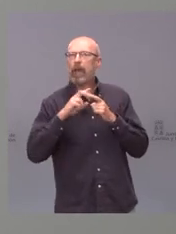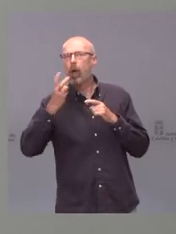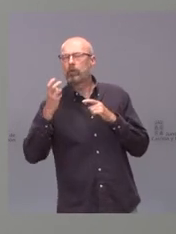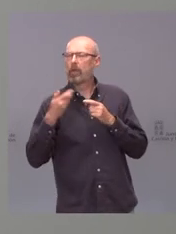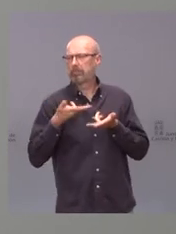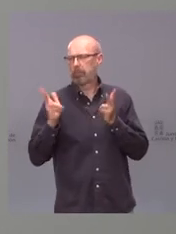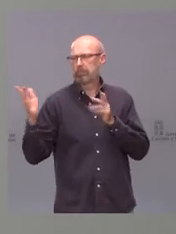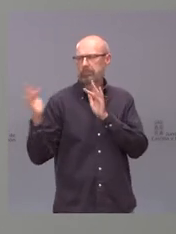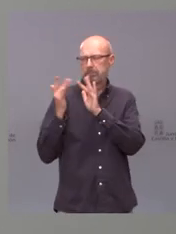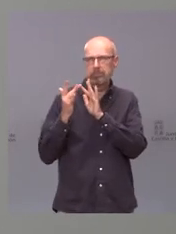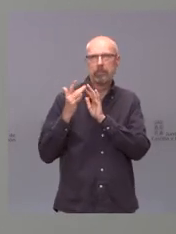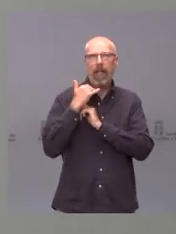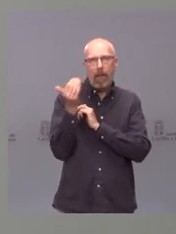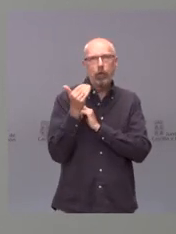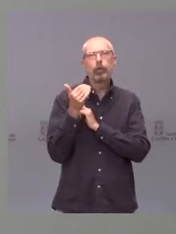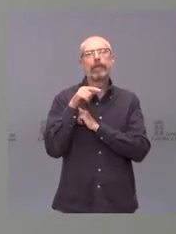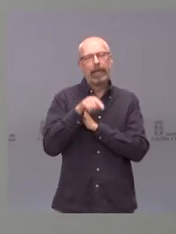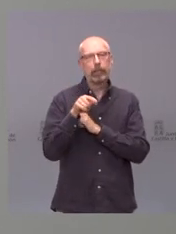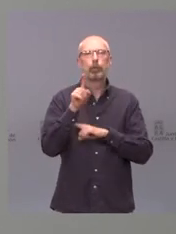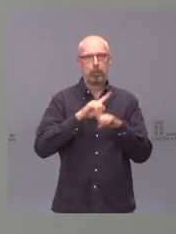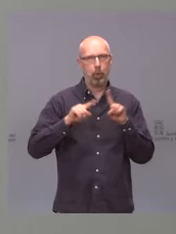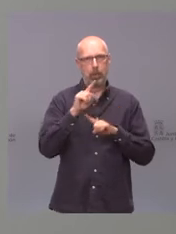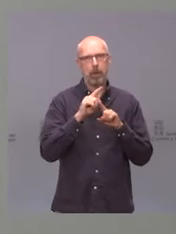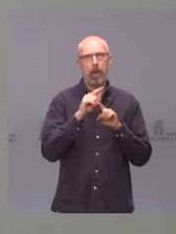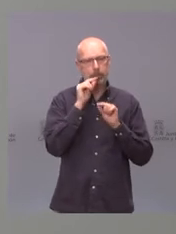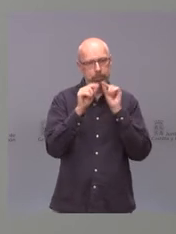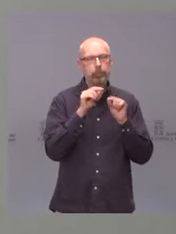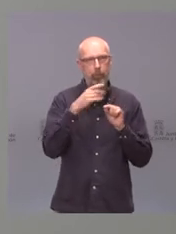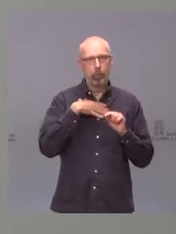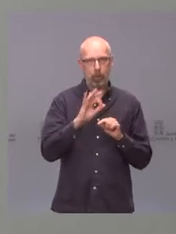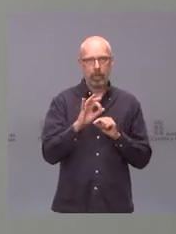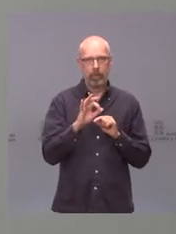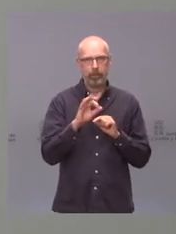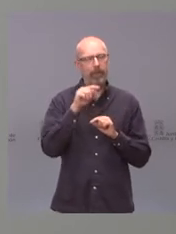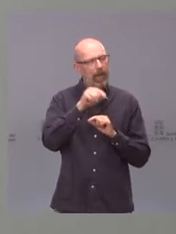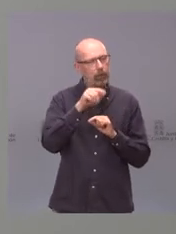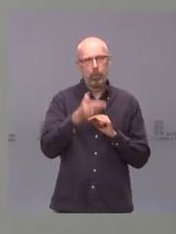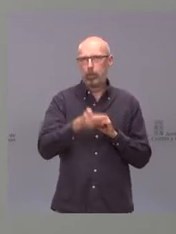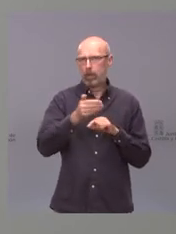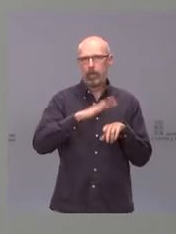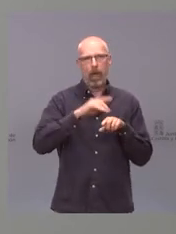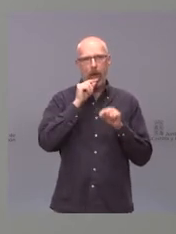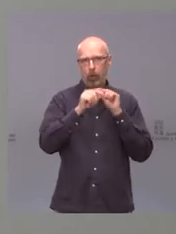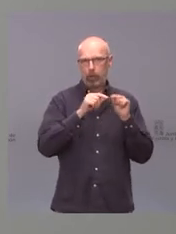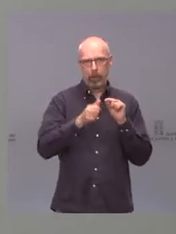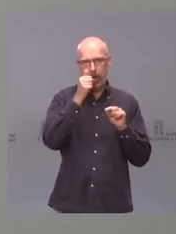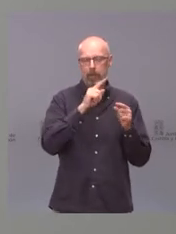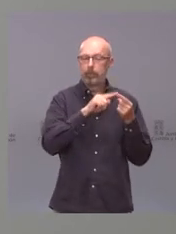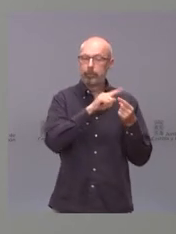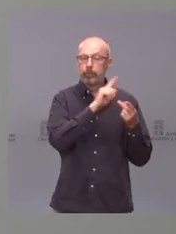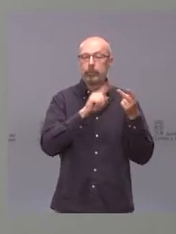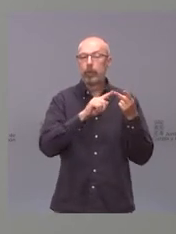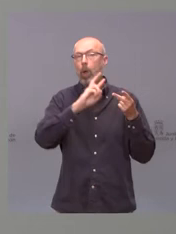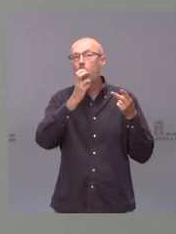familia de diferentes burbujas domésticas, ese es un centro que ha sido importante a la hora de los contagios. Y luego cualquier otro sitio